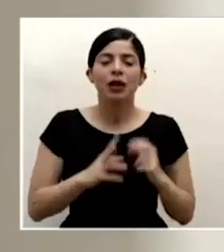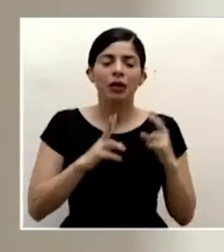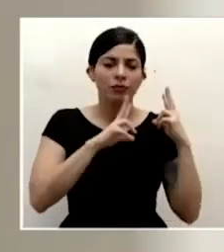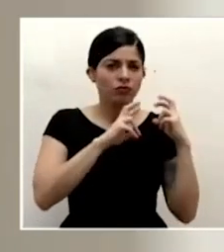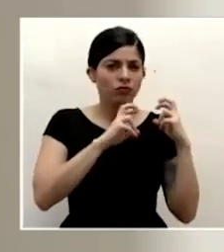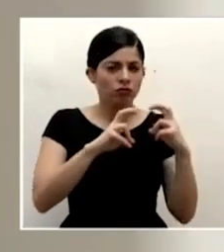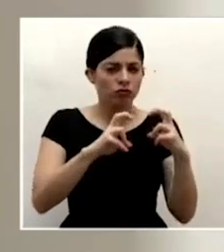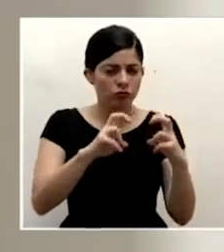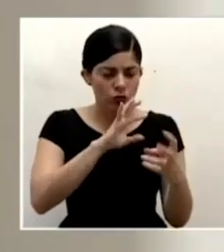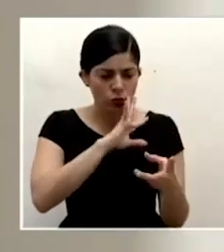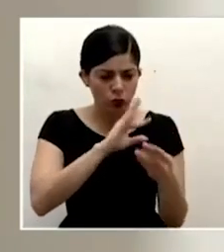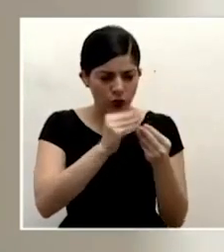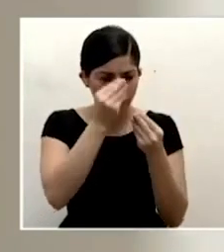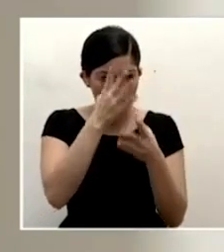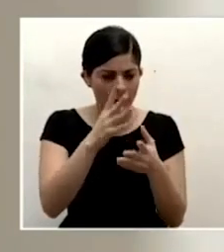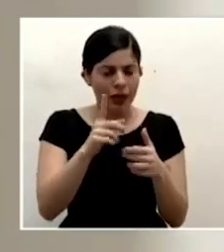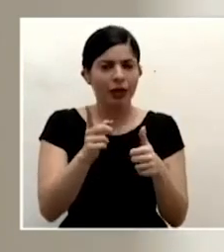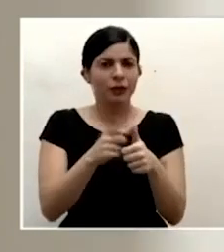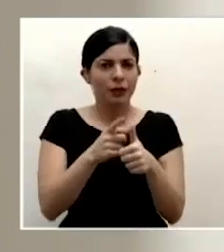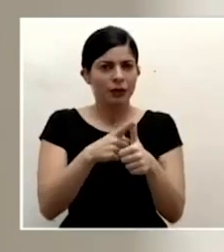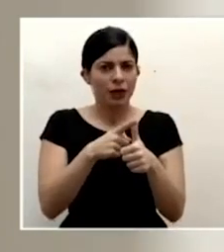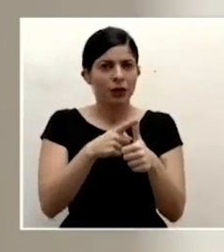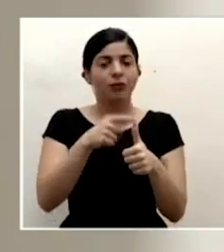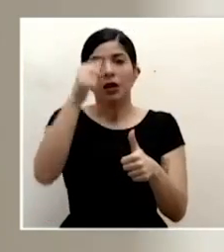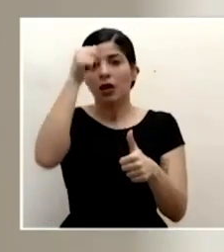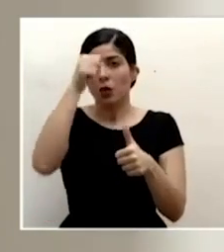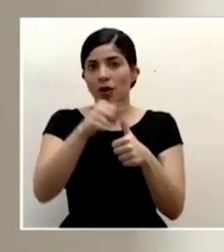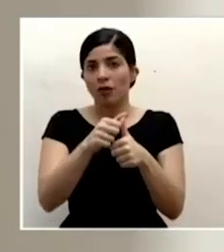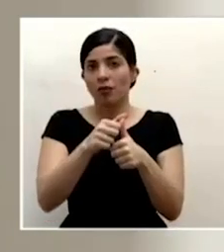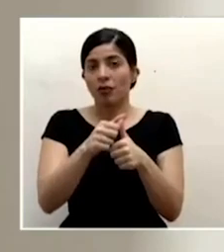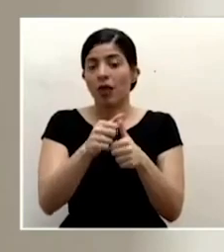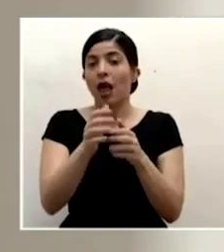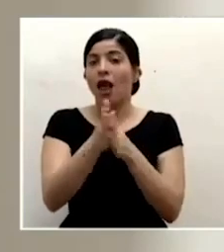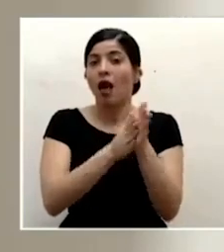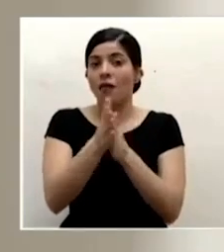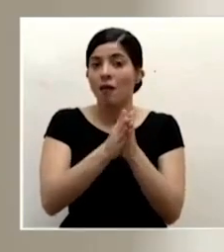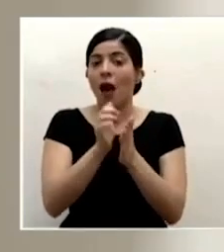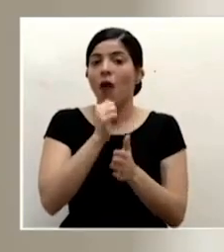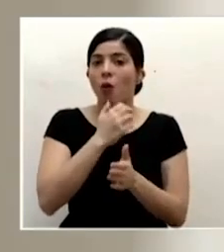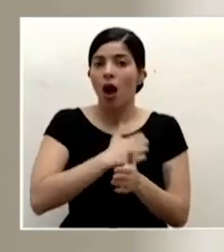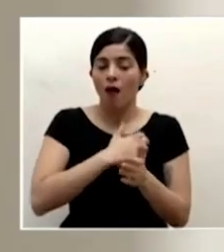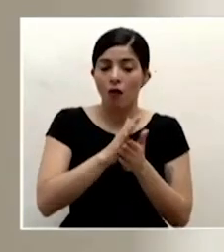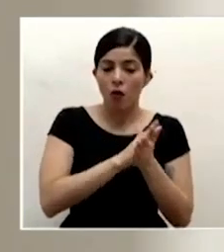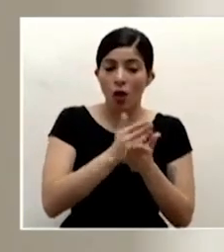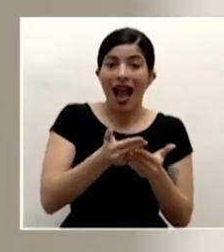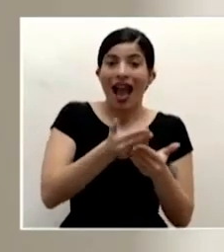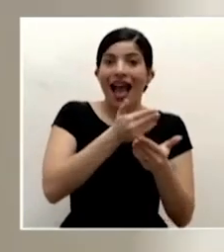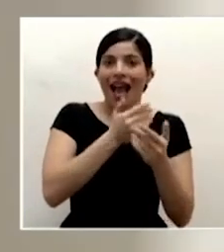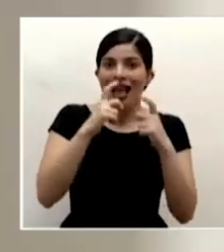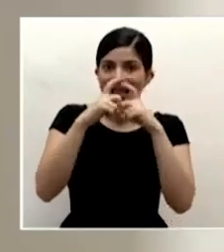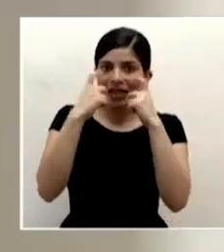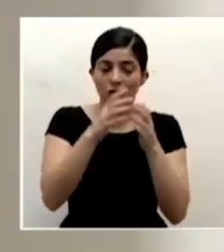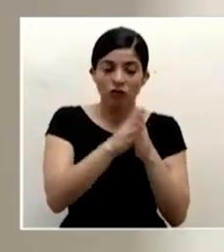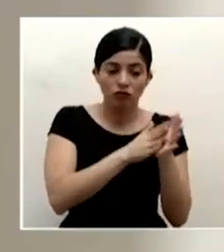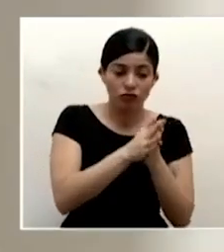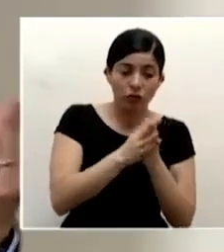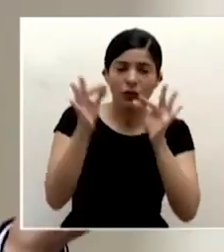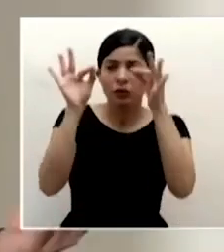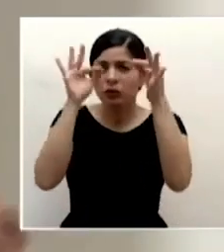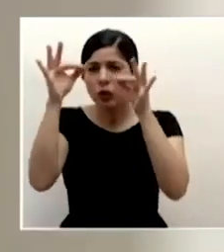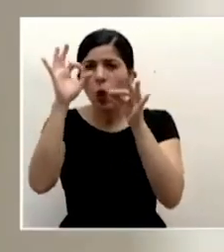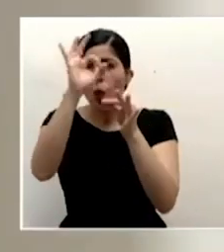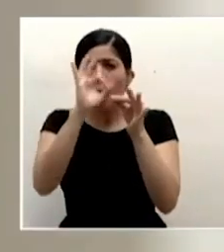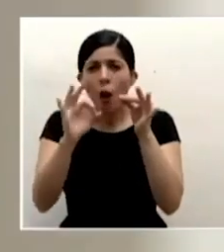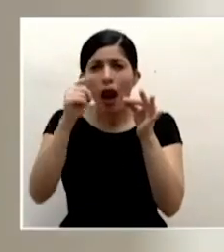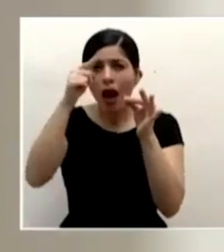entonces tenemos que lavarnos las manos con agua y jabón antes de ponerse la mascarilla verificar que no tenga las verduras o agujeros en el caso de